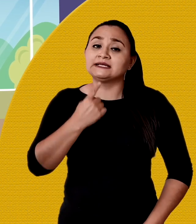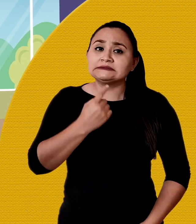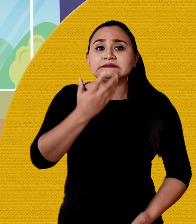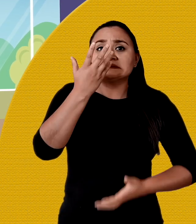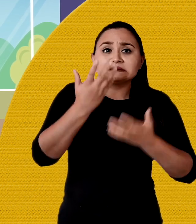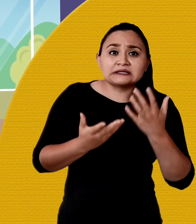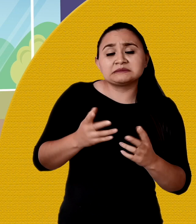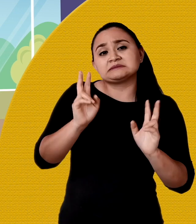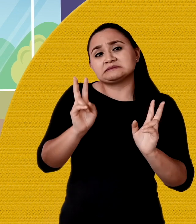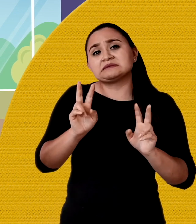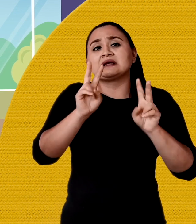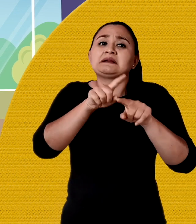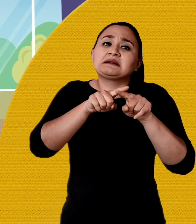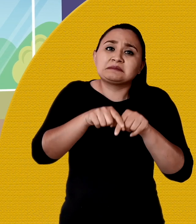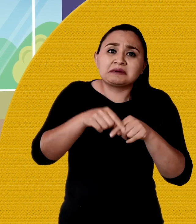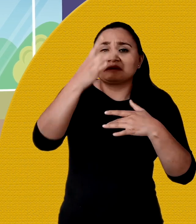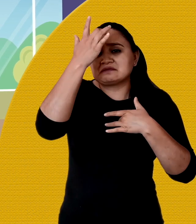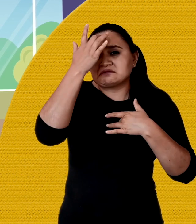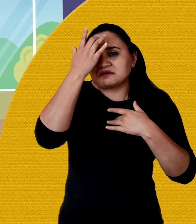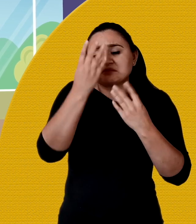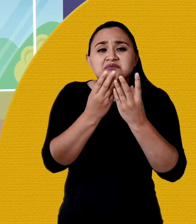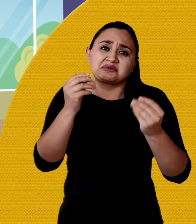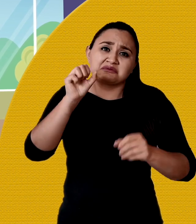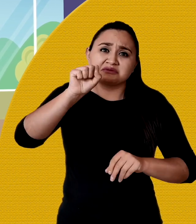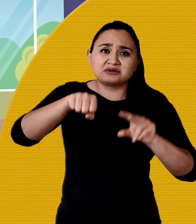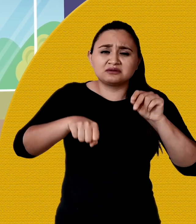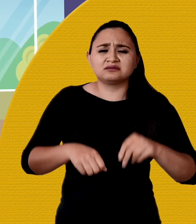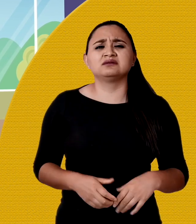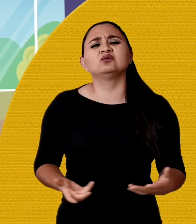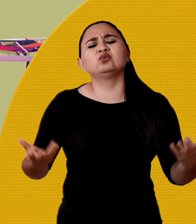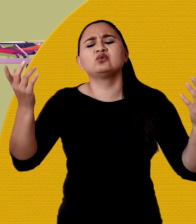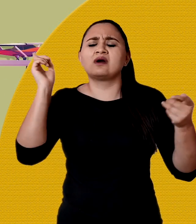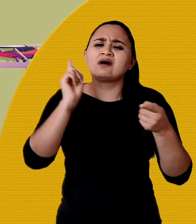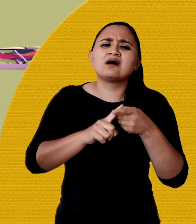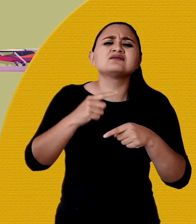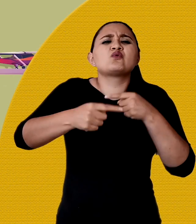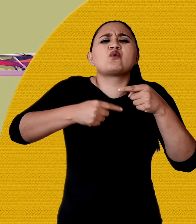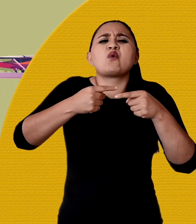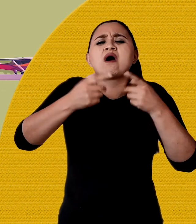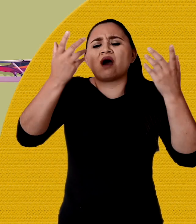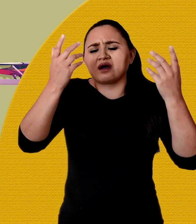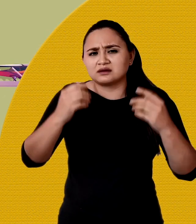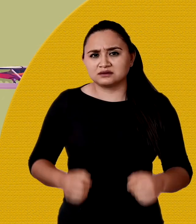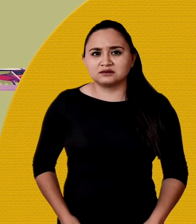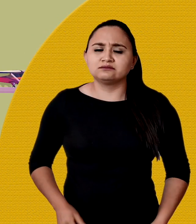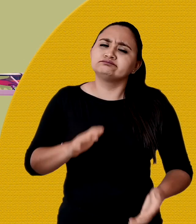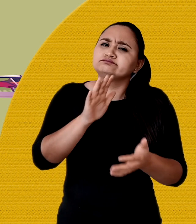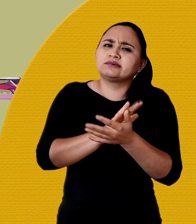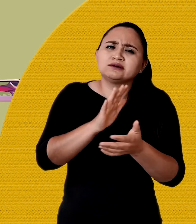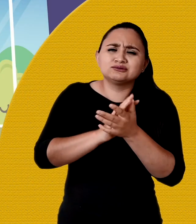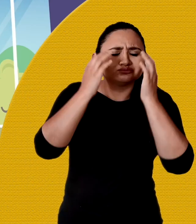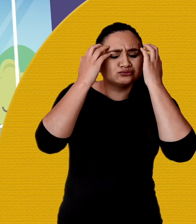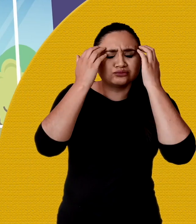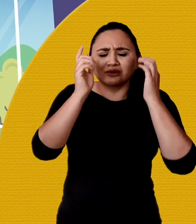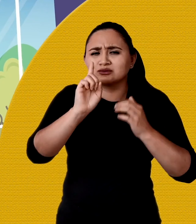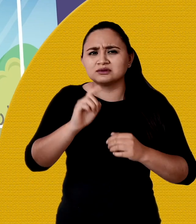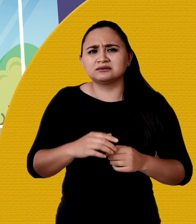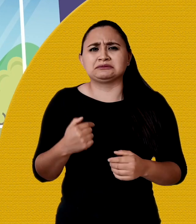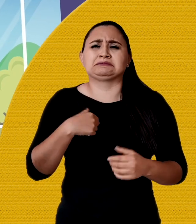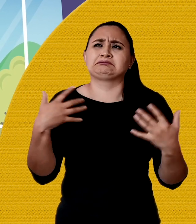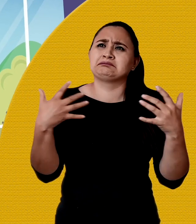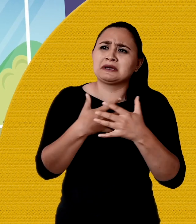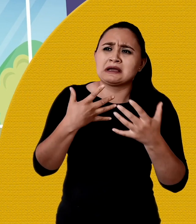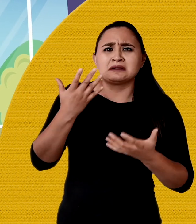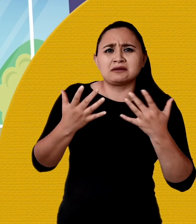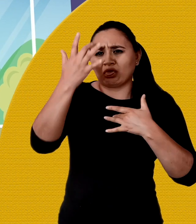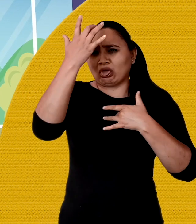Que depende si hay muchos pacientes, mijito. ¿Hasta cuándo va a ser esto, mamá? No te preocupes, mijo. Esto ya pasará. Tengo miedo